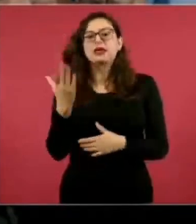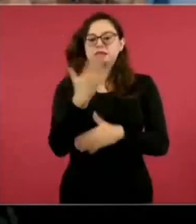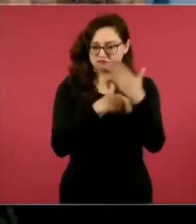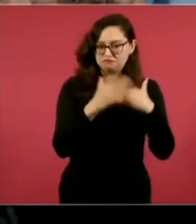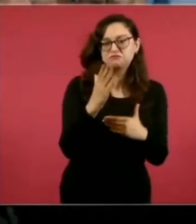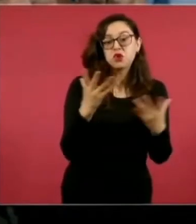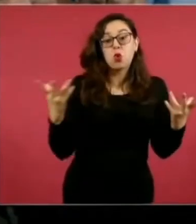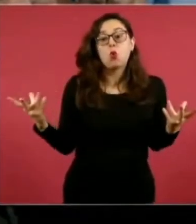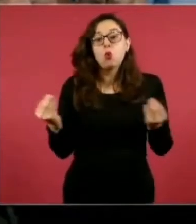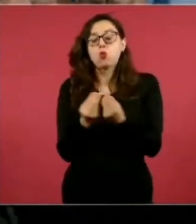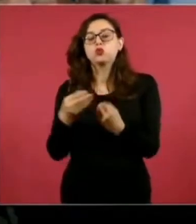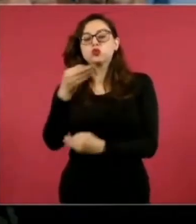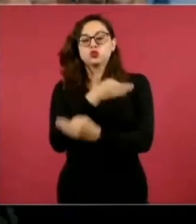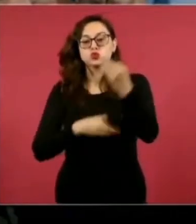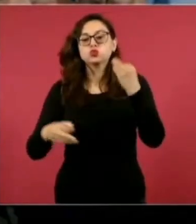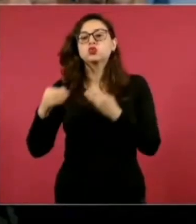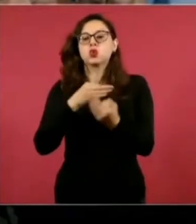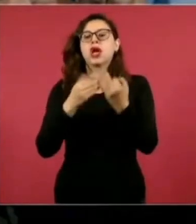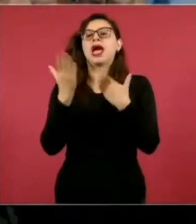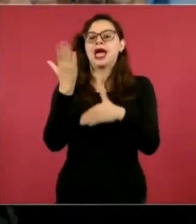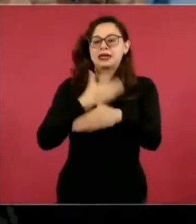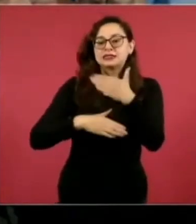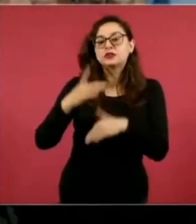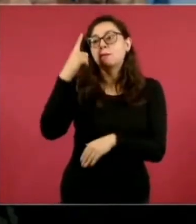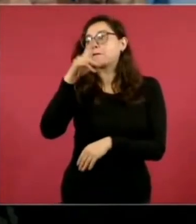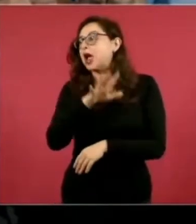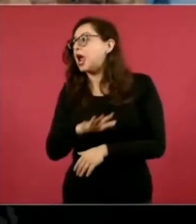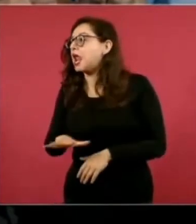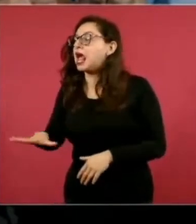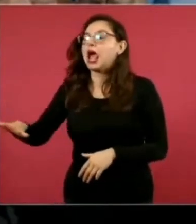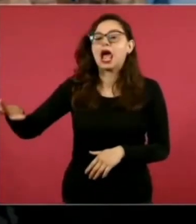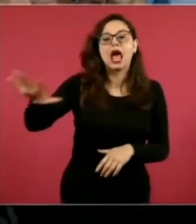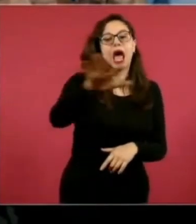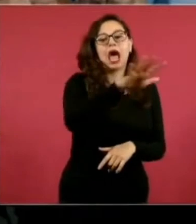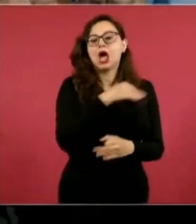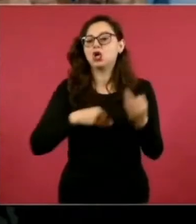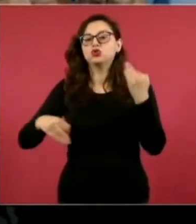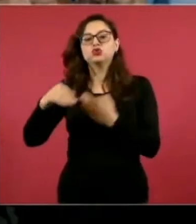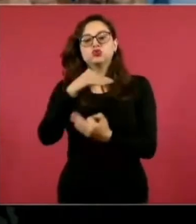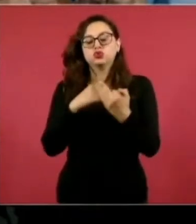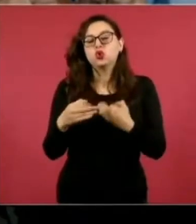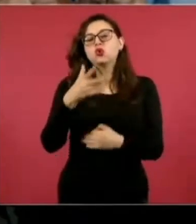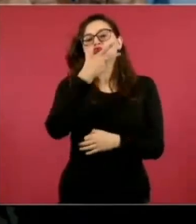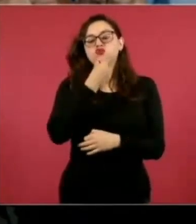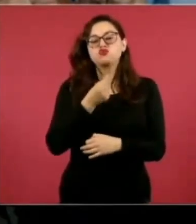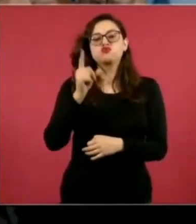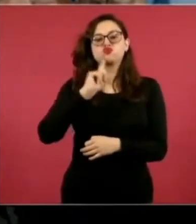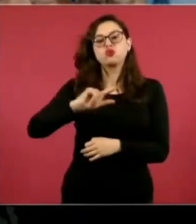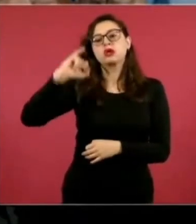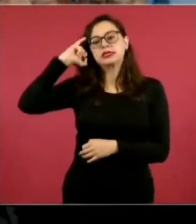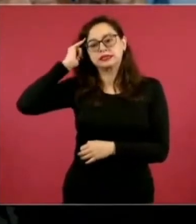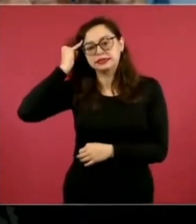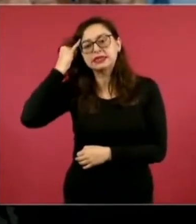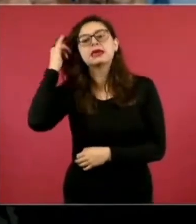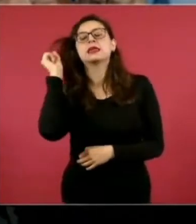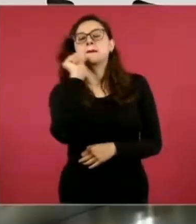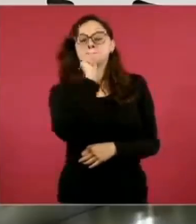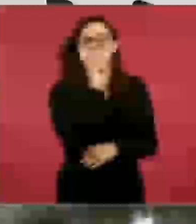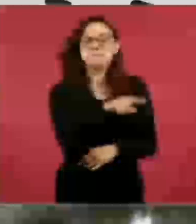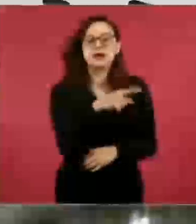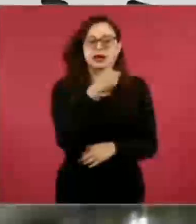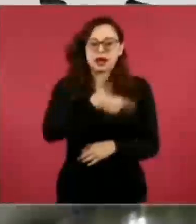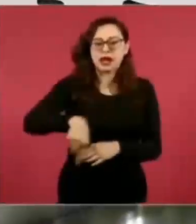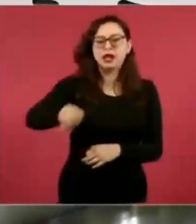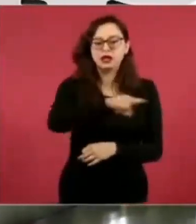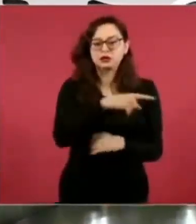sí con los números que les he comentado, pero que llegue a la casa, los hogares de las y los indígenas, que ellos sean los protagonistas y